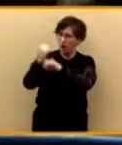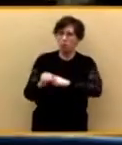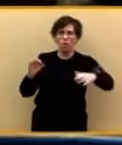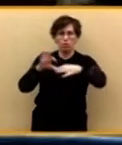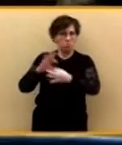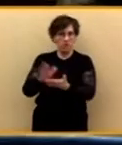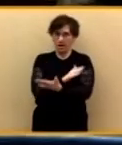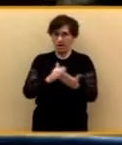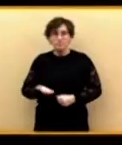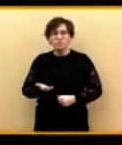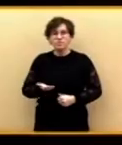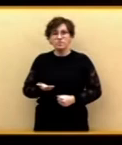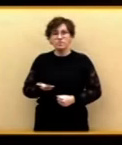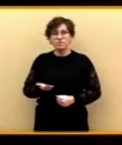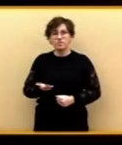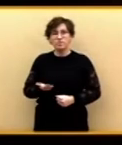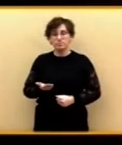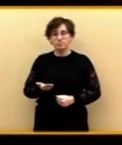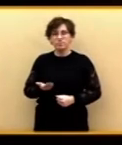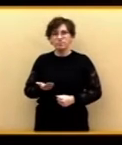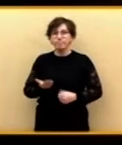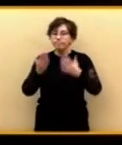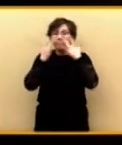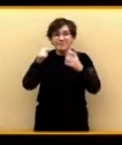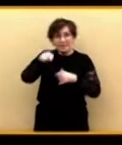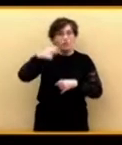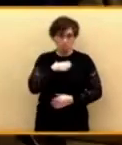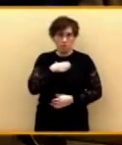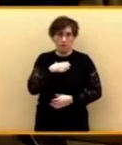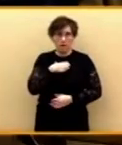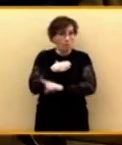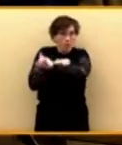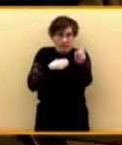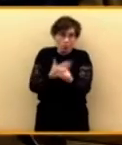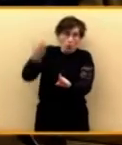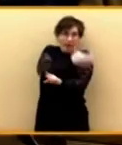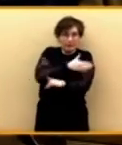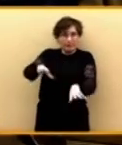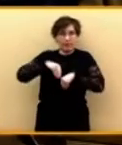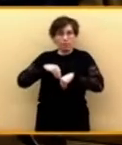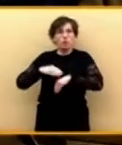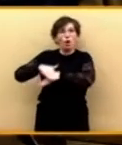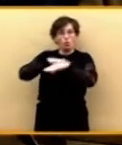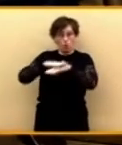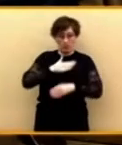no podía dormir por las noches. Arrimadas también le ha acusado de pactar con aquellos que hablan de presos políticos.